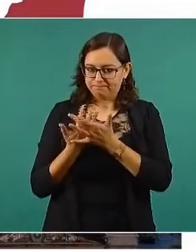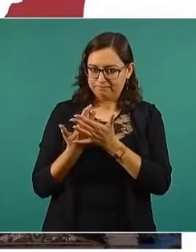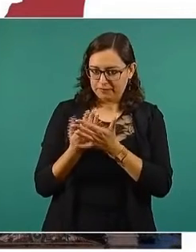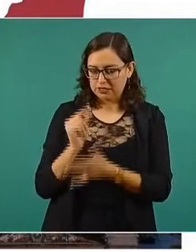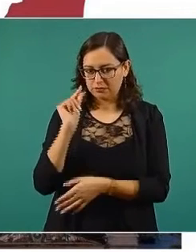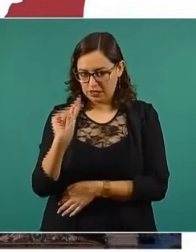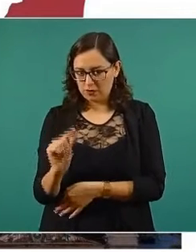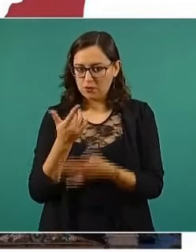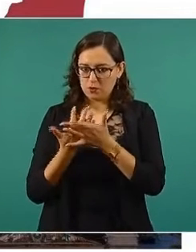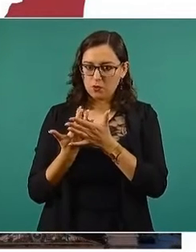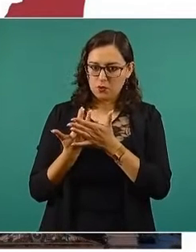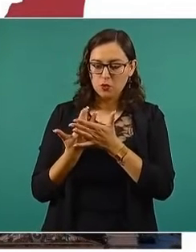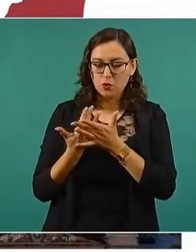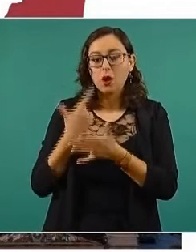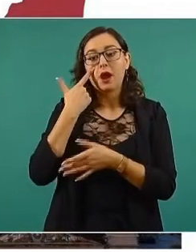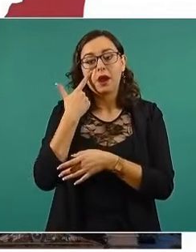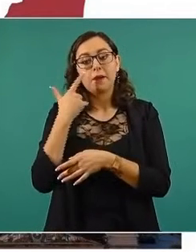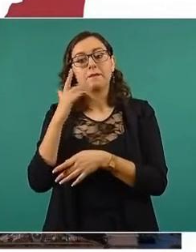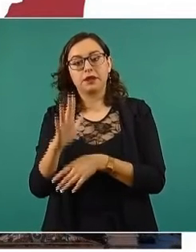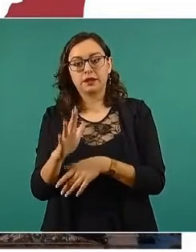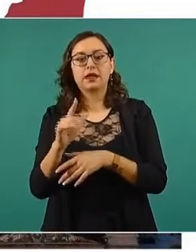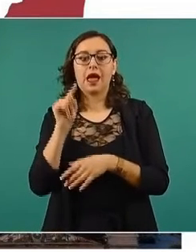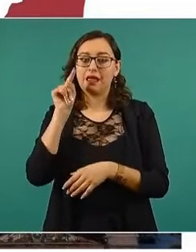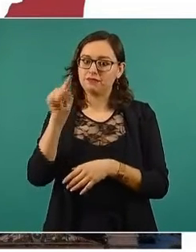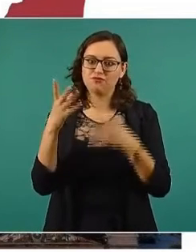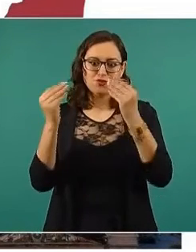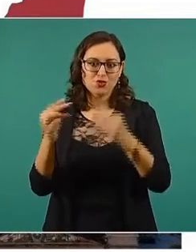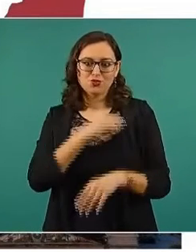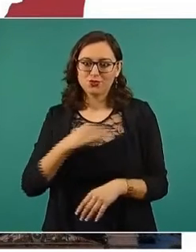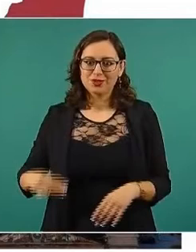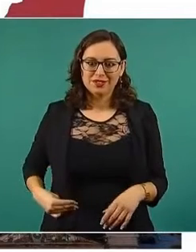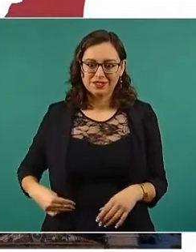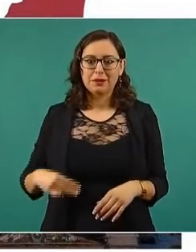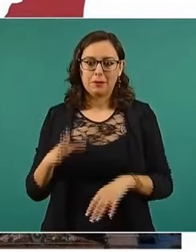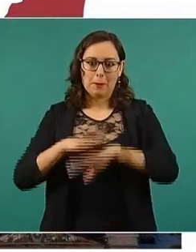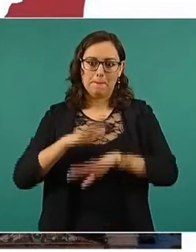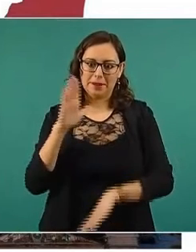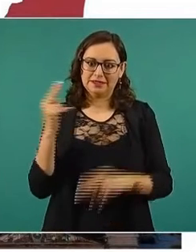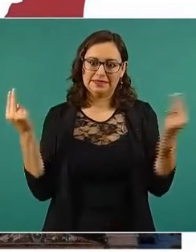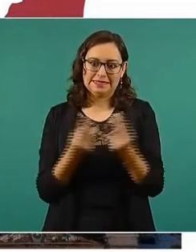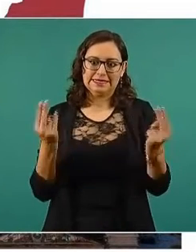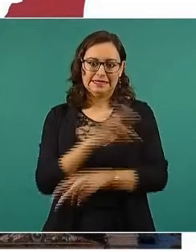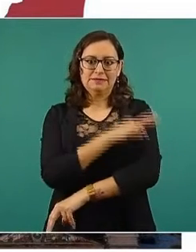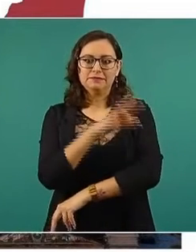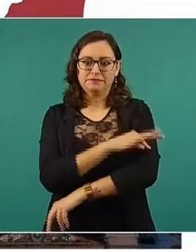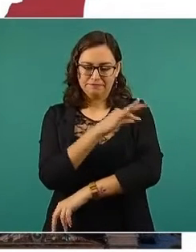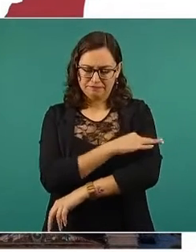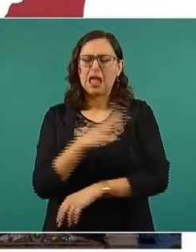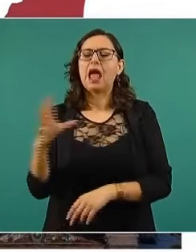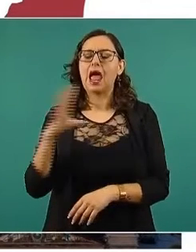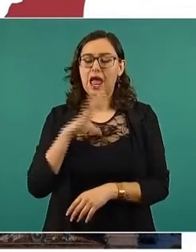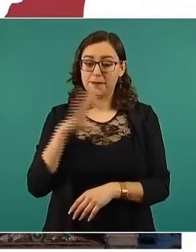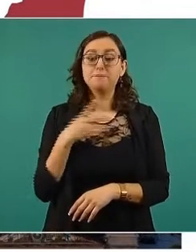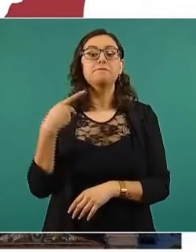a ver, porque también son muchas más vacunas para ver la logística de este lugar. O vacunas si hay, vamos